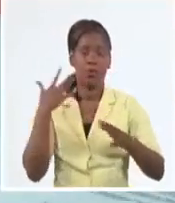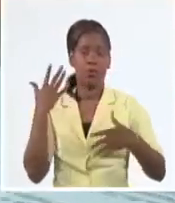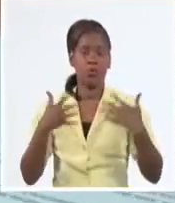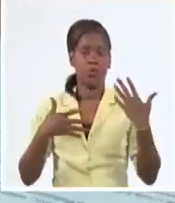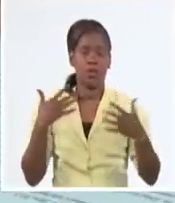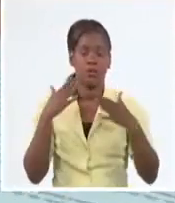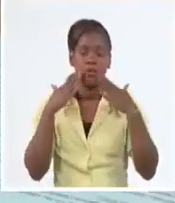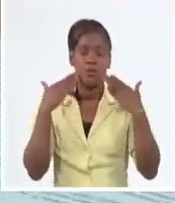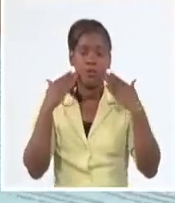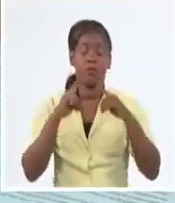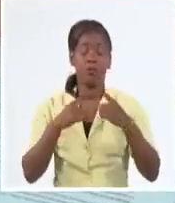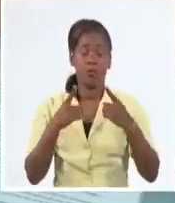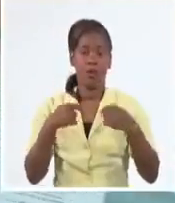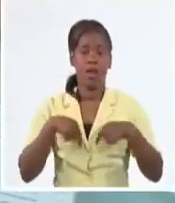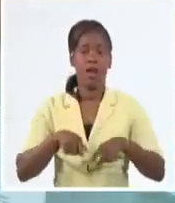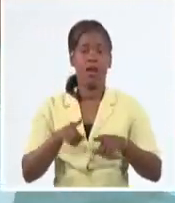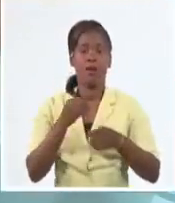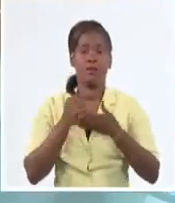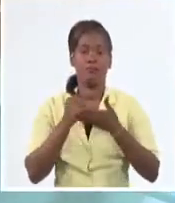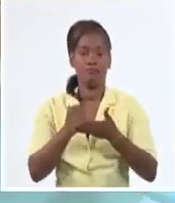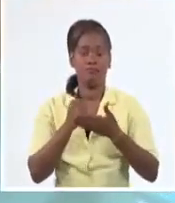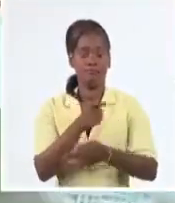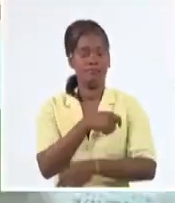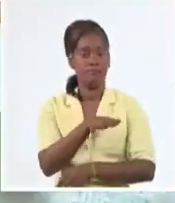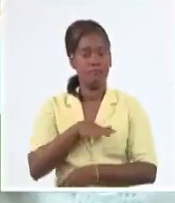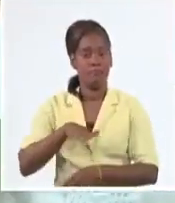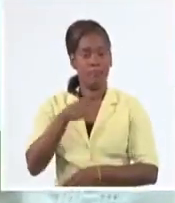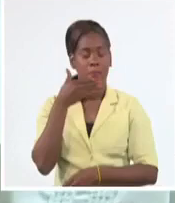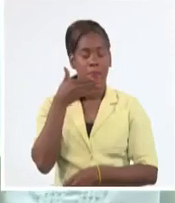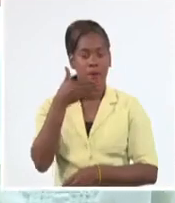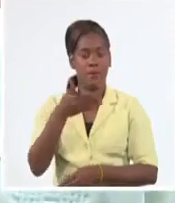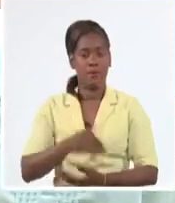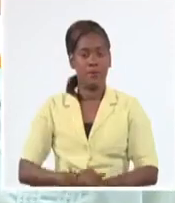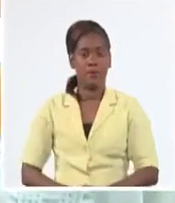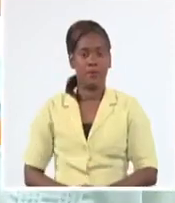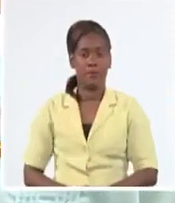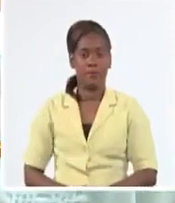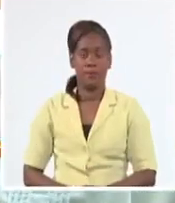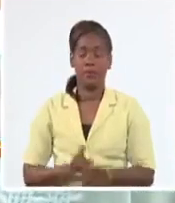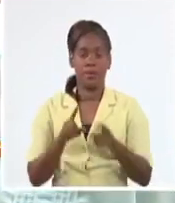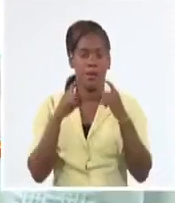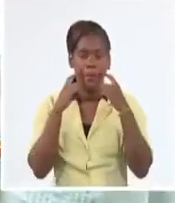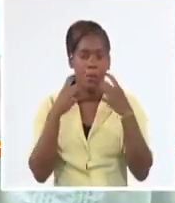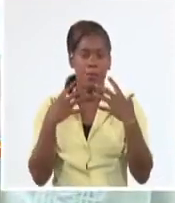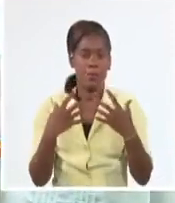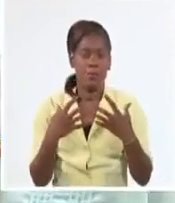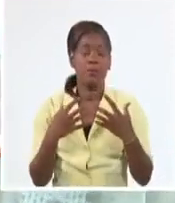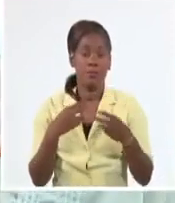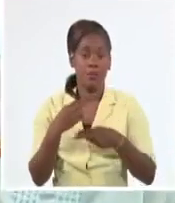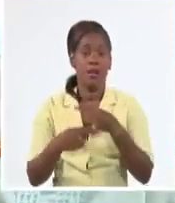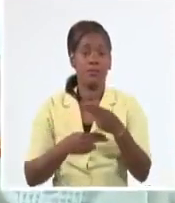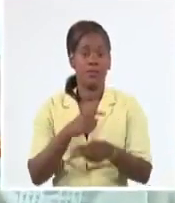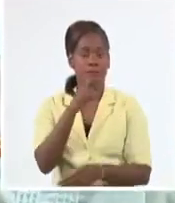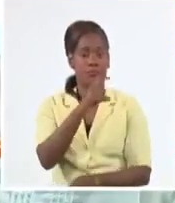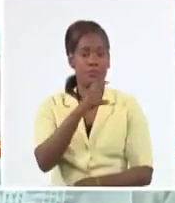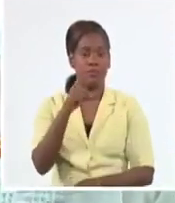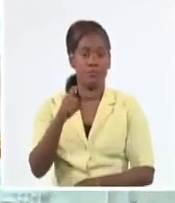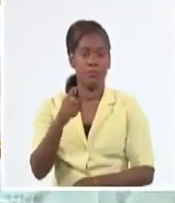entre la población cubana. Esto, bueno, abre un universo importante para la utilización de estas vacunas.